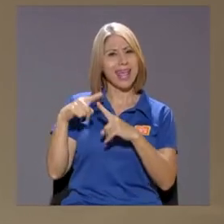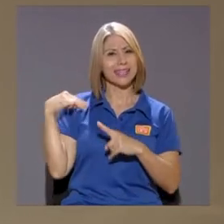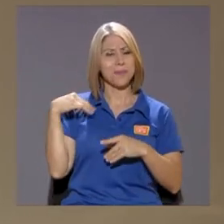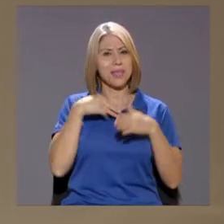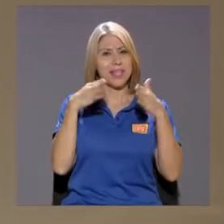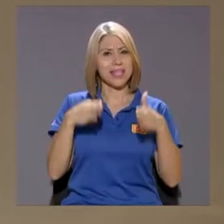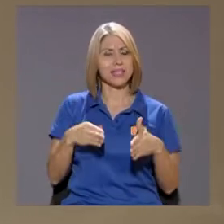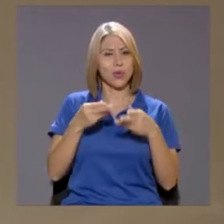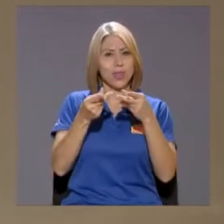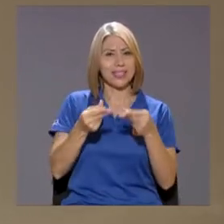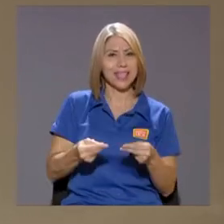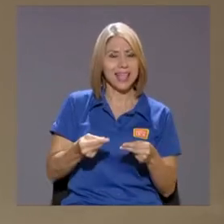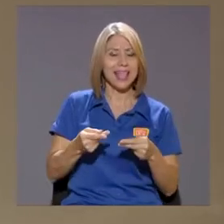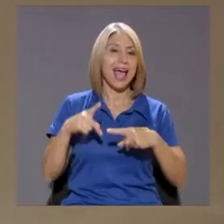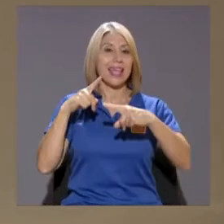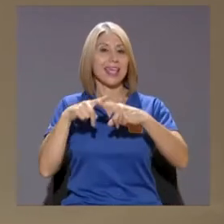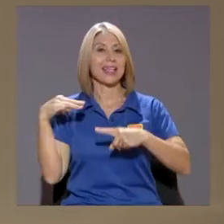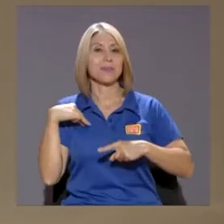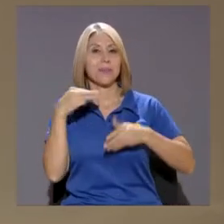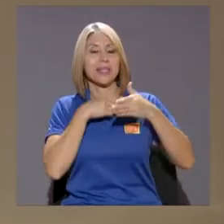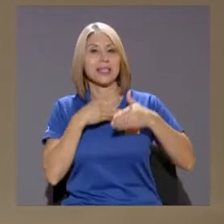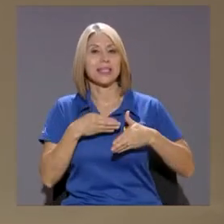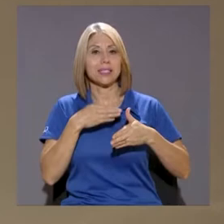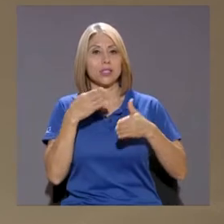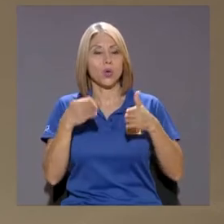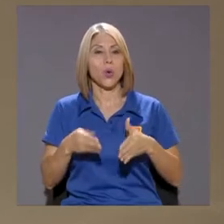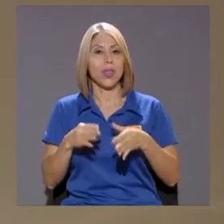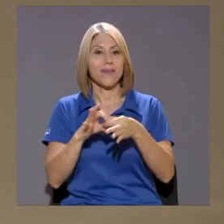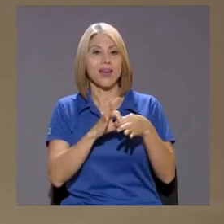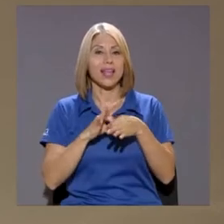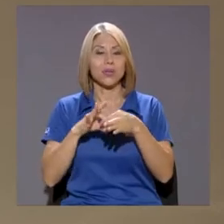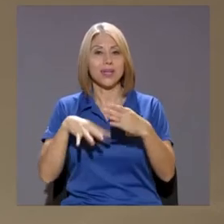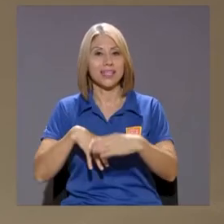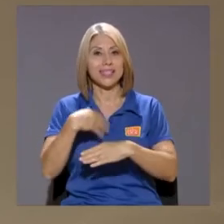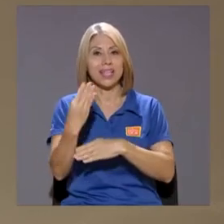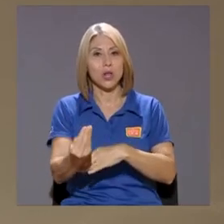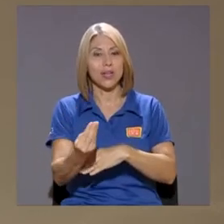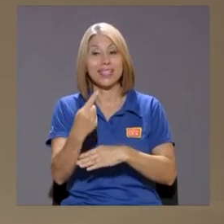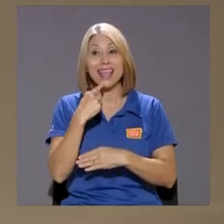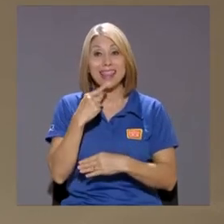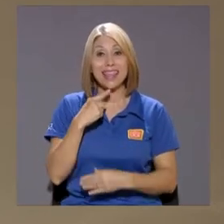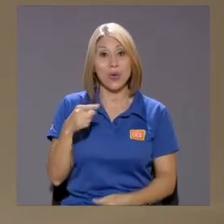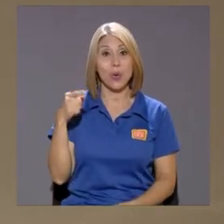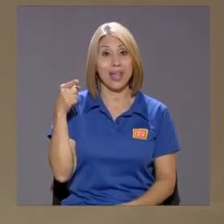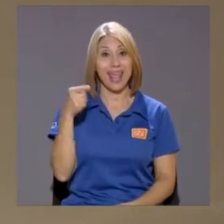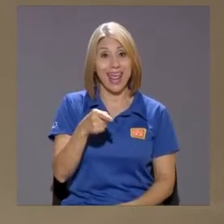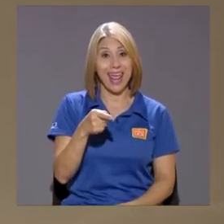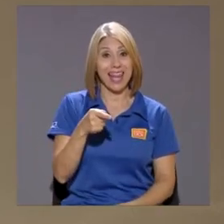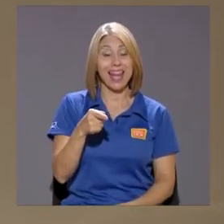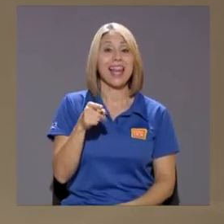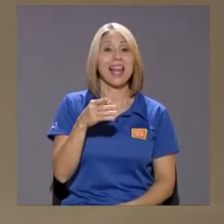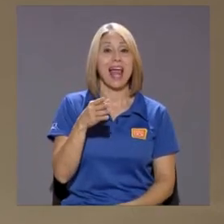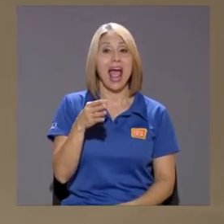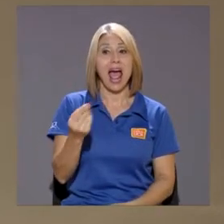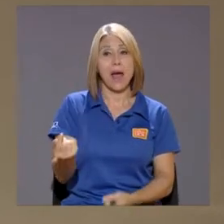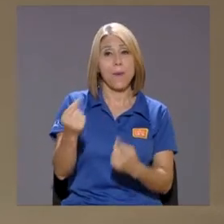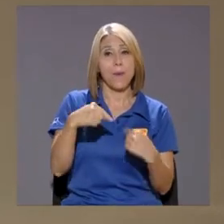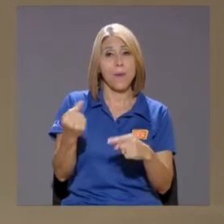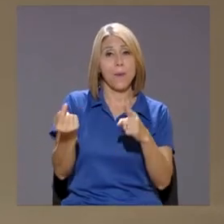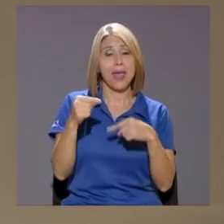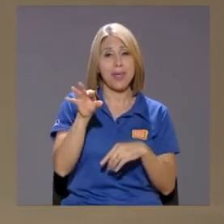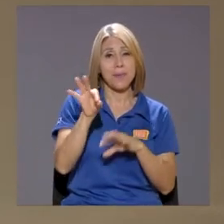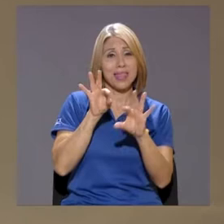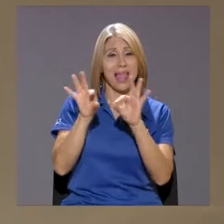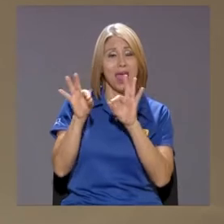ministro de Relaciones Exteriores Alegó que él ha sido mucho invitado aquí Pero no compite